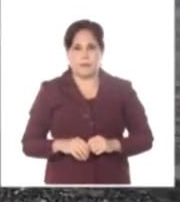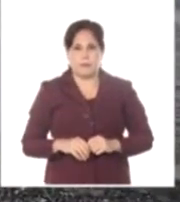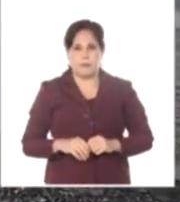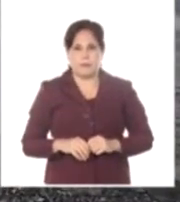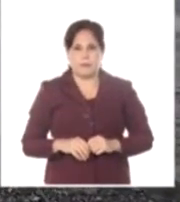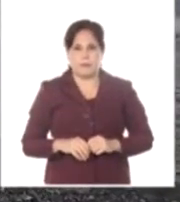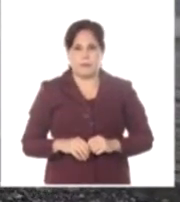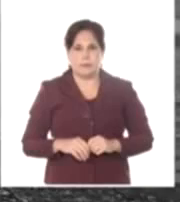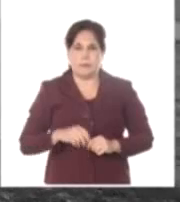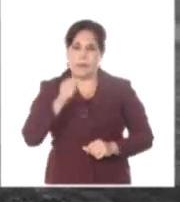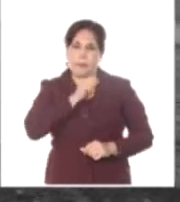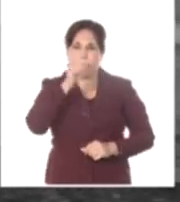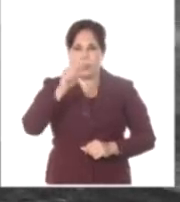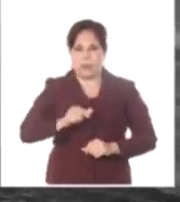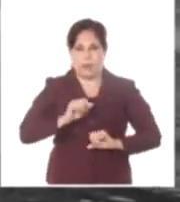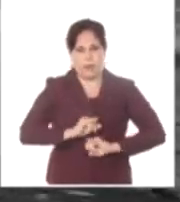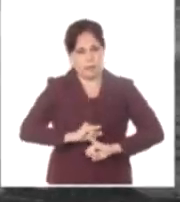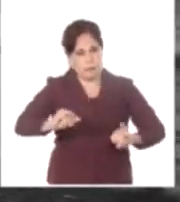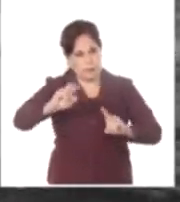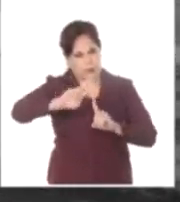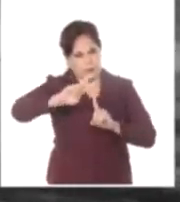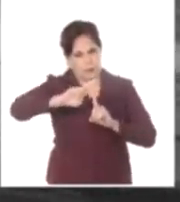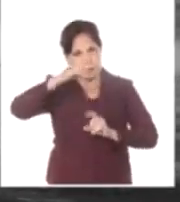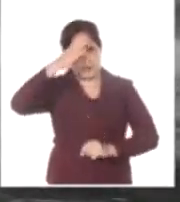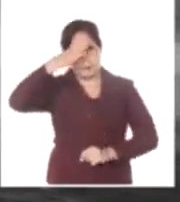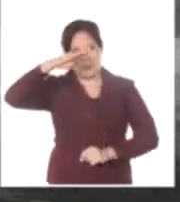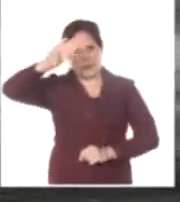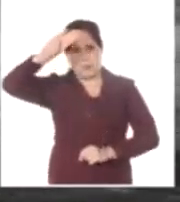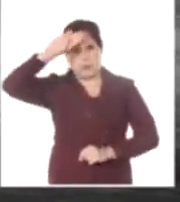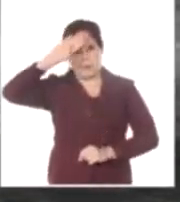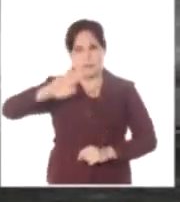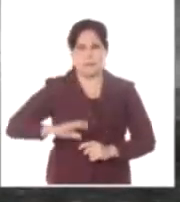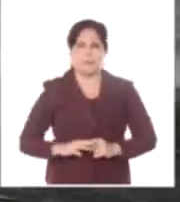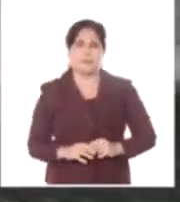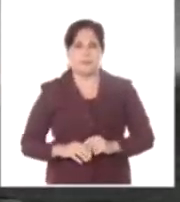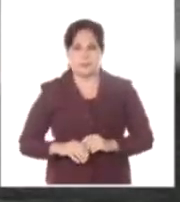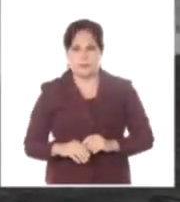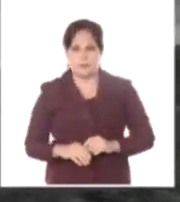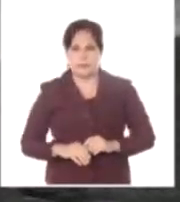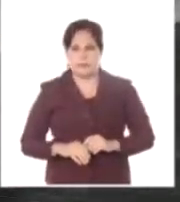Glavis Rubio, Sistema Informativo de la Televisión Cubana.